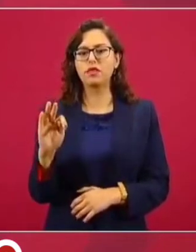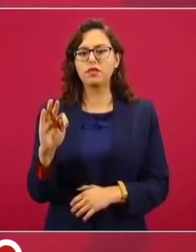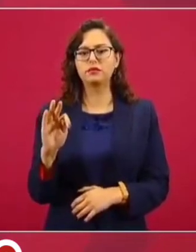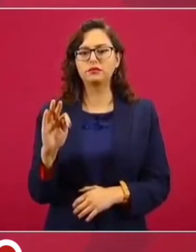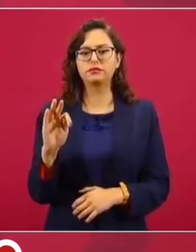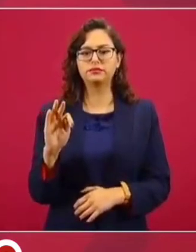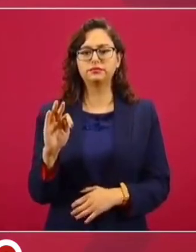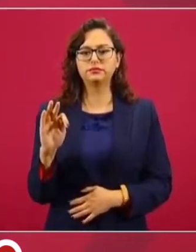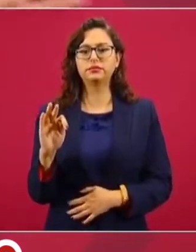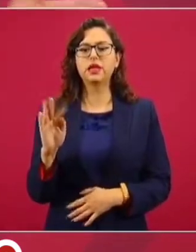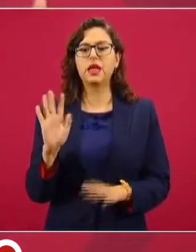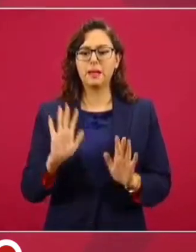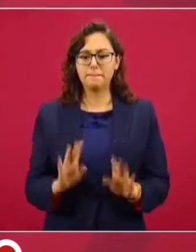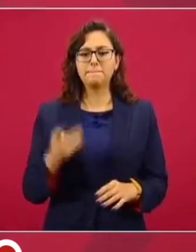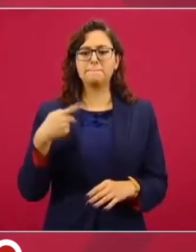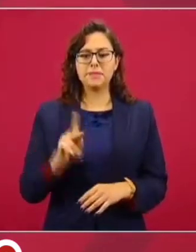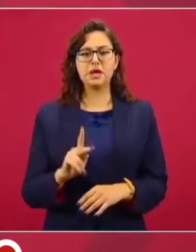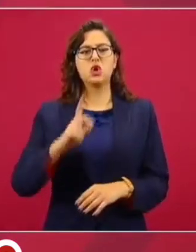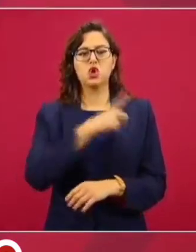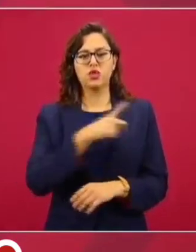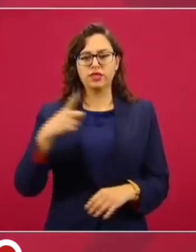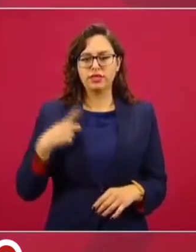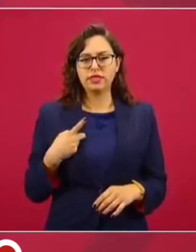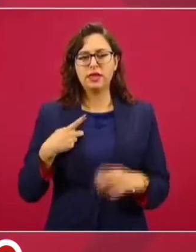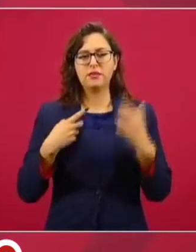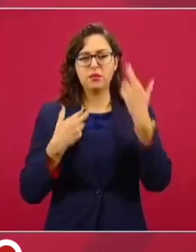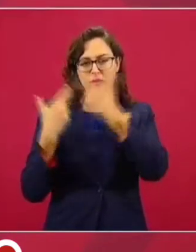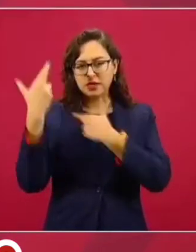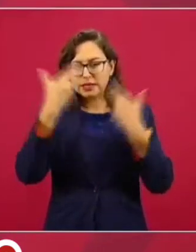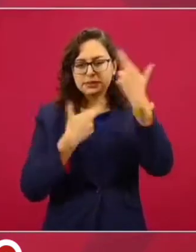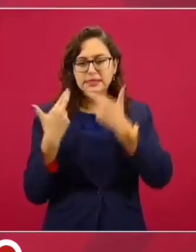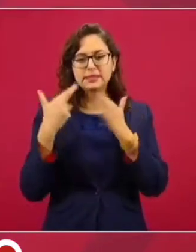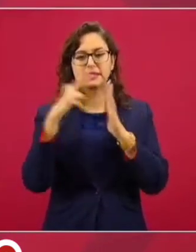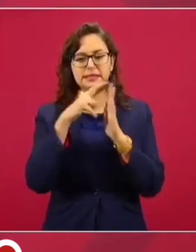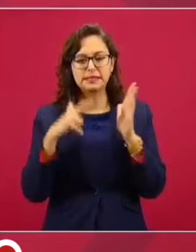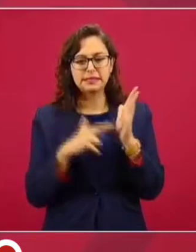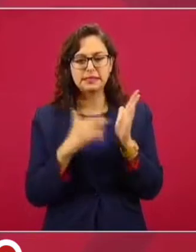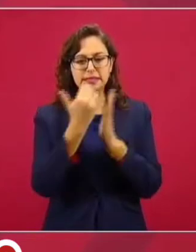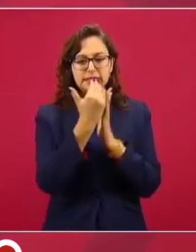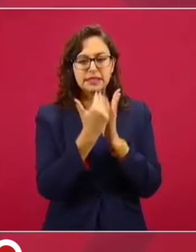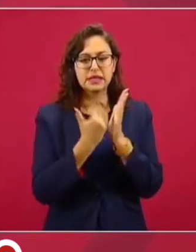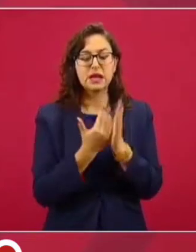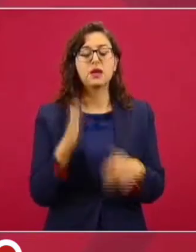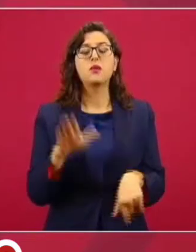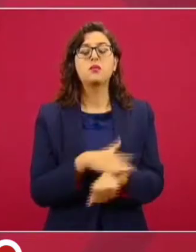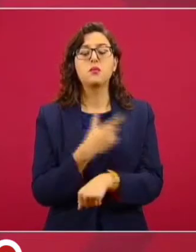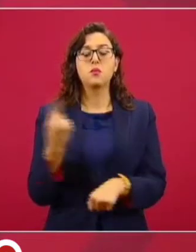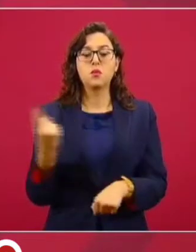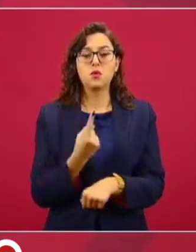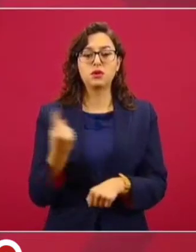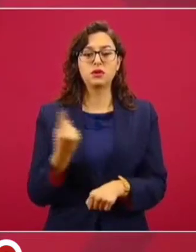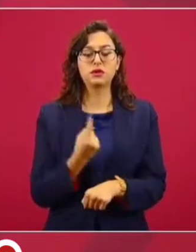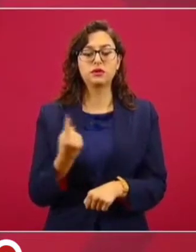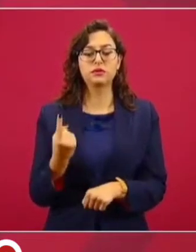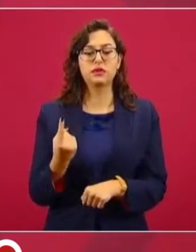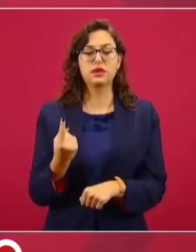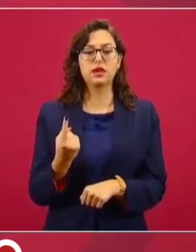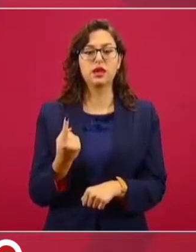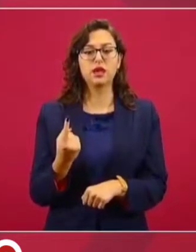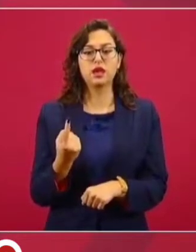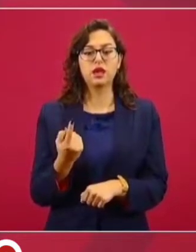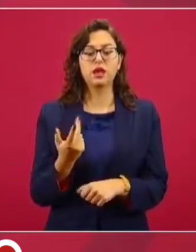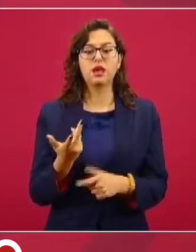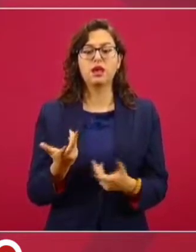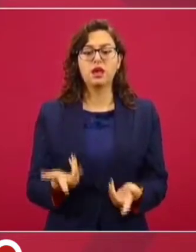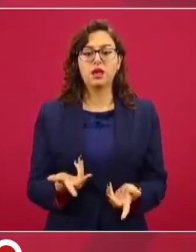aunque hay que ver los reglamentos. Estamos integrando el